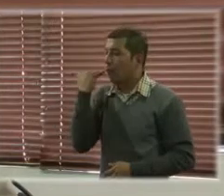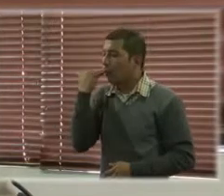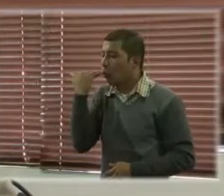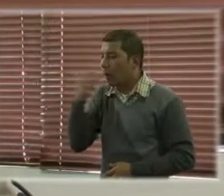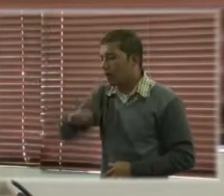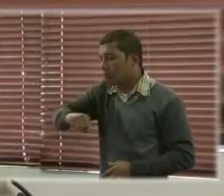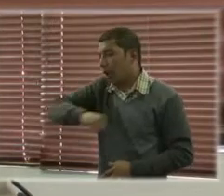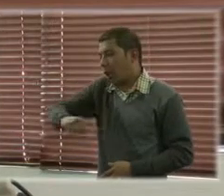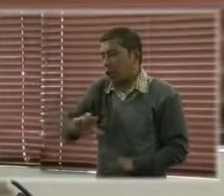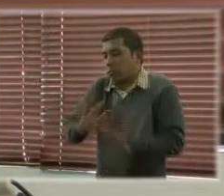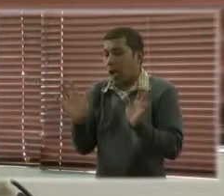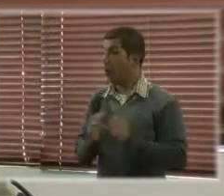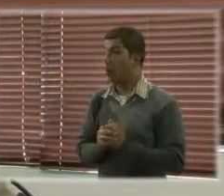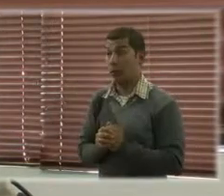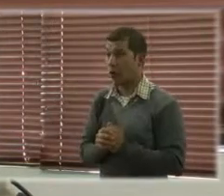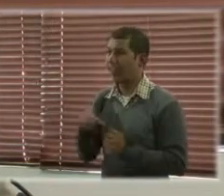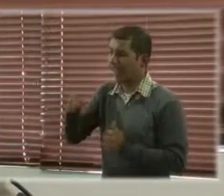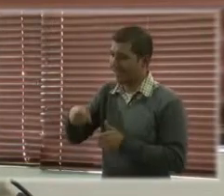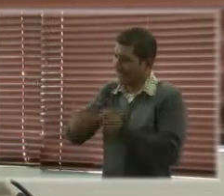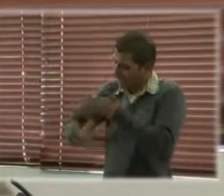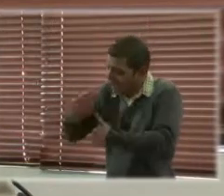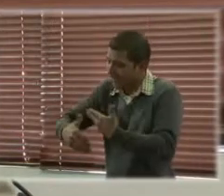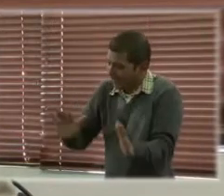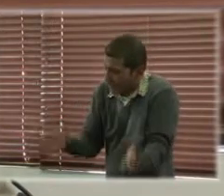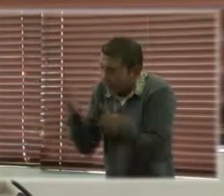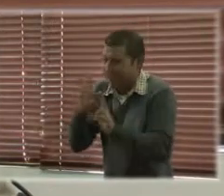que se tomen medidas urgentes para avanzar con sus derechos.